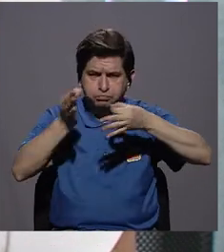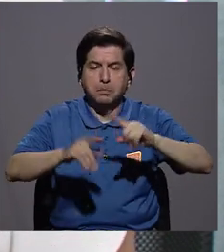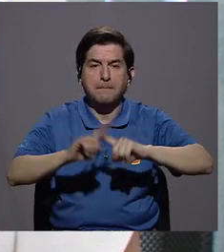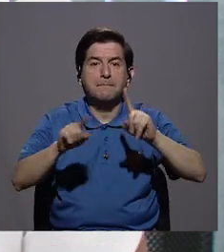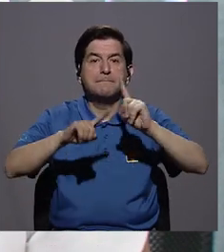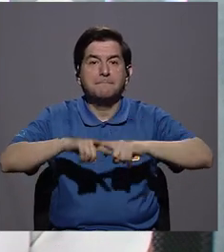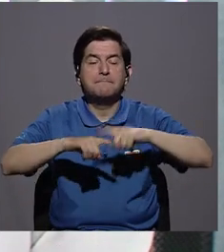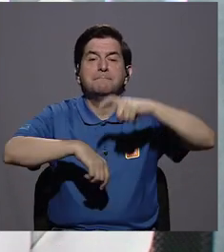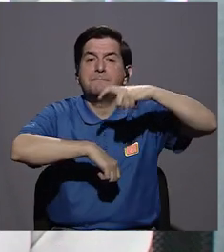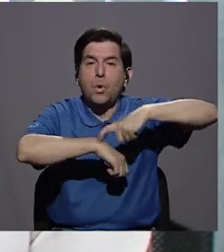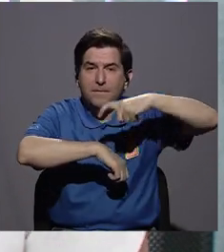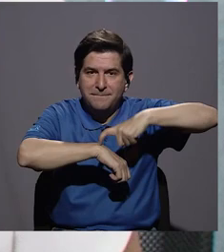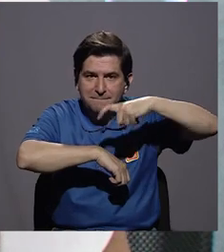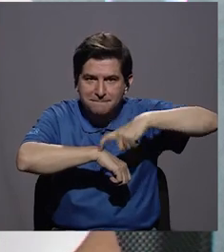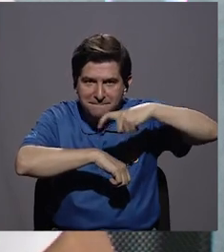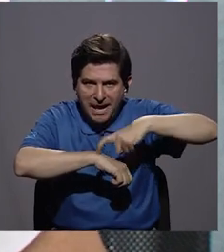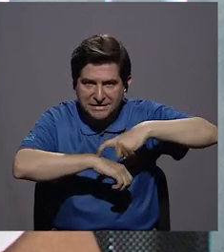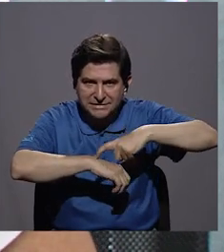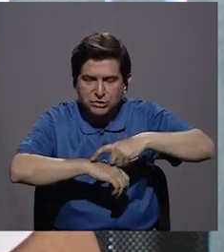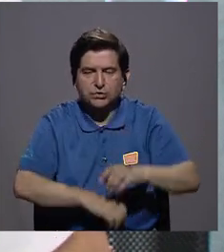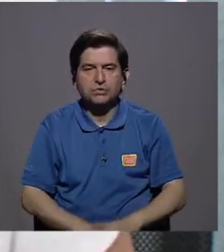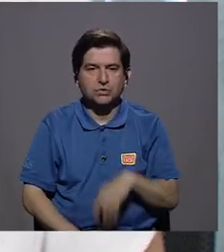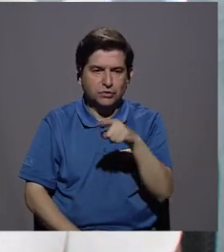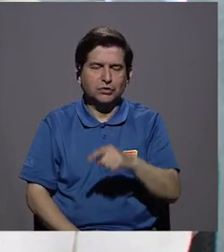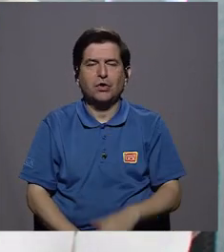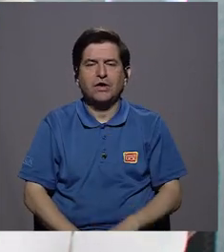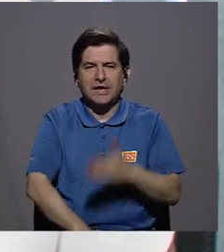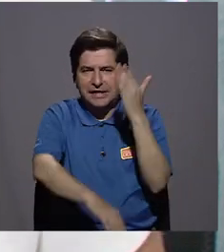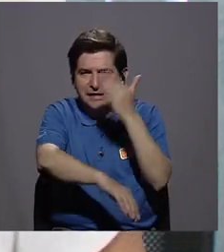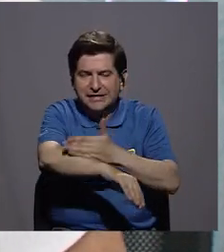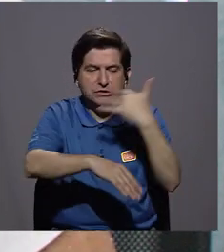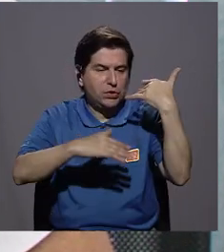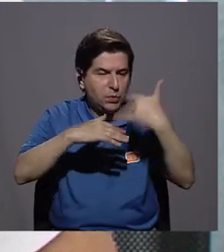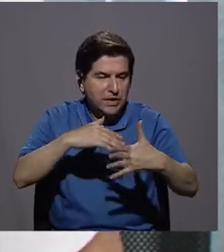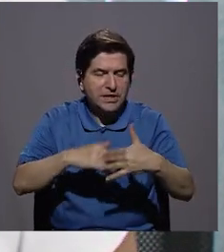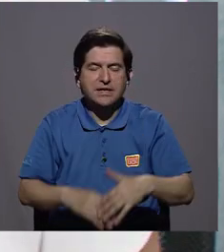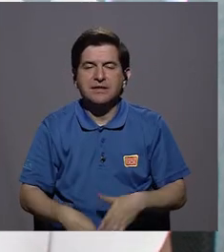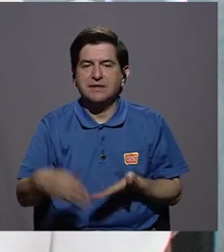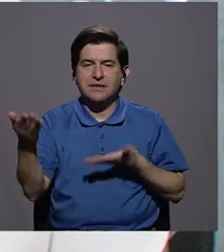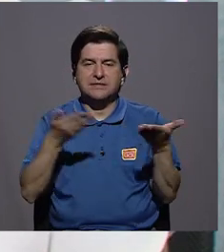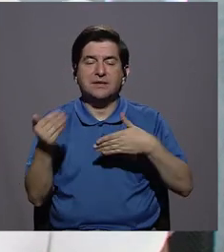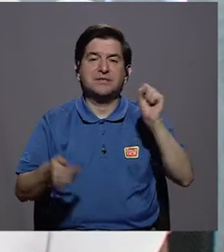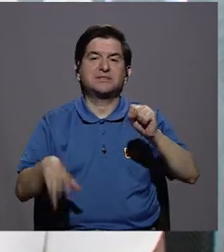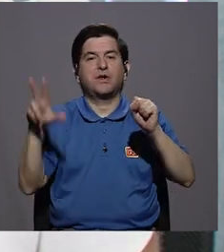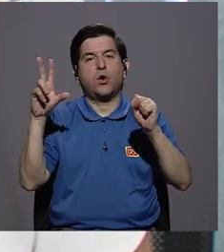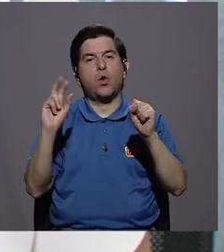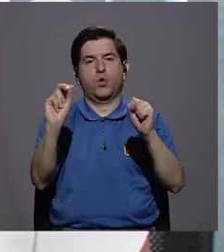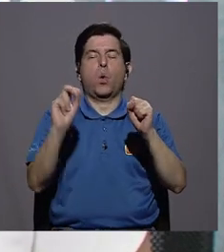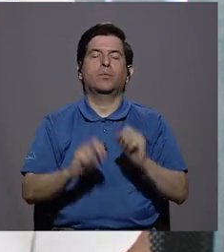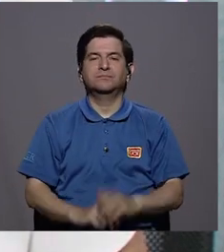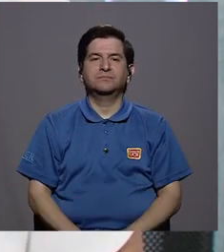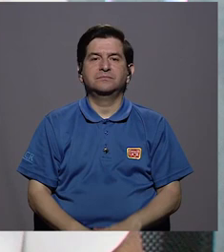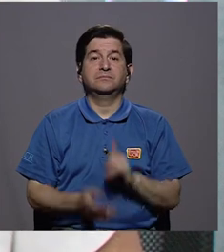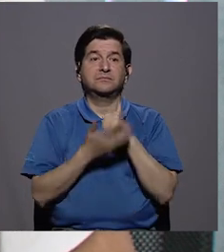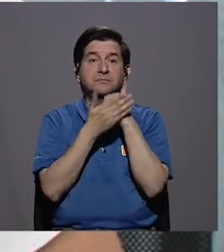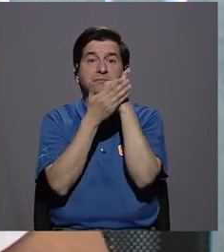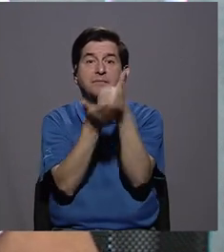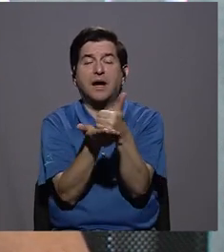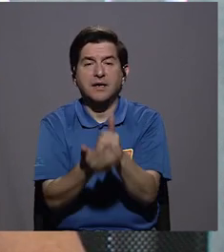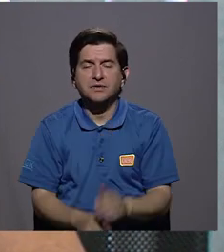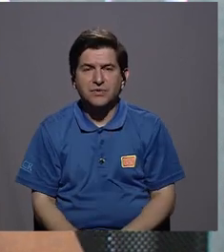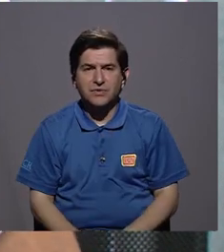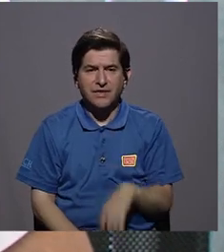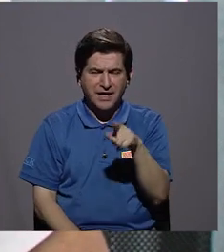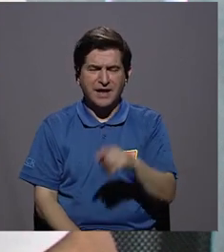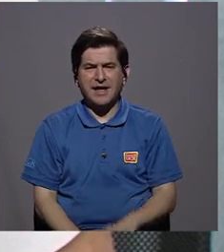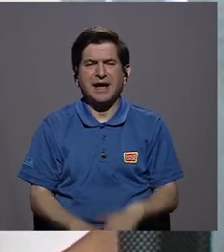depende del momento de la herida y cómo está la herida, ¿me va a servir o no me va a servir? Va más bien a contribuir a que se